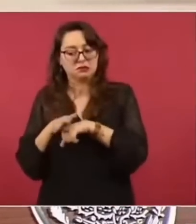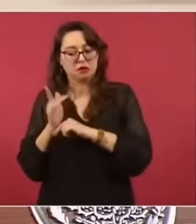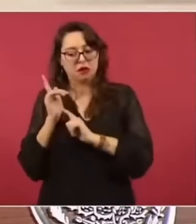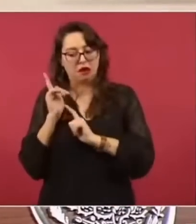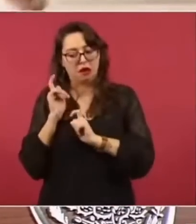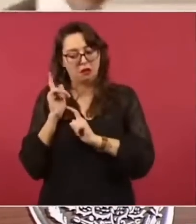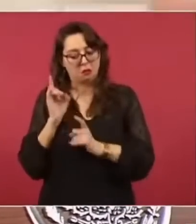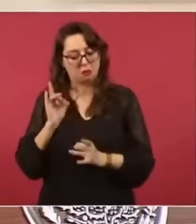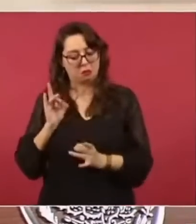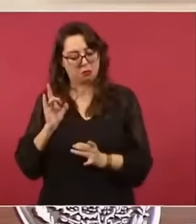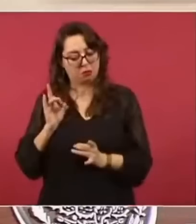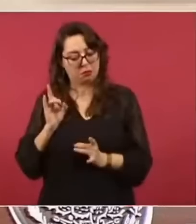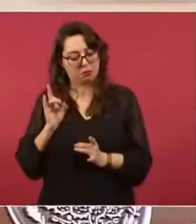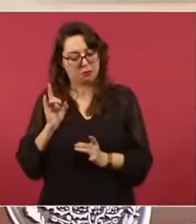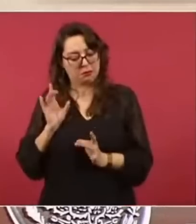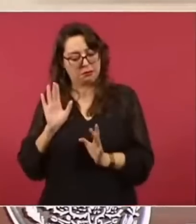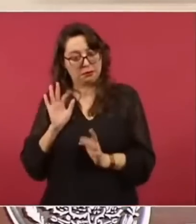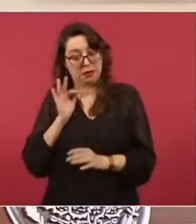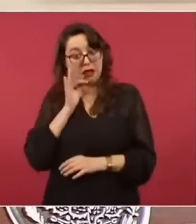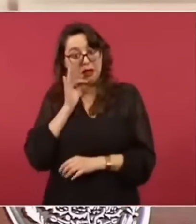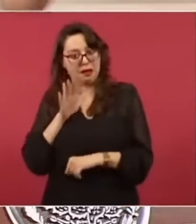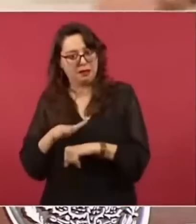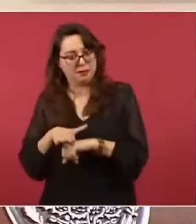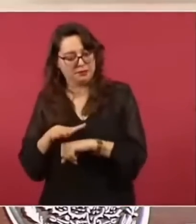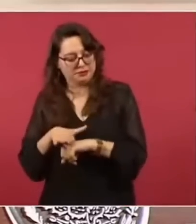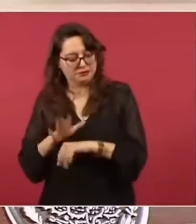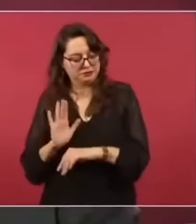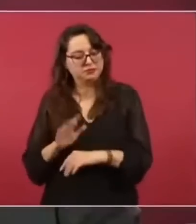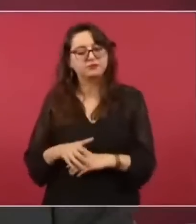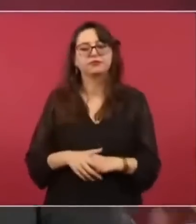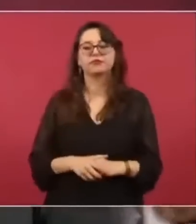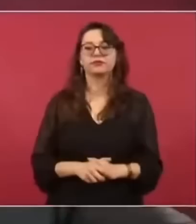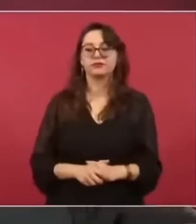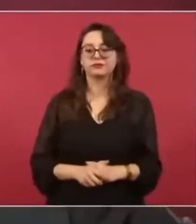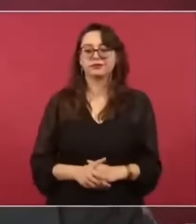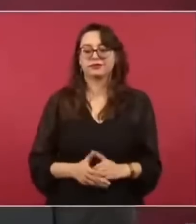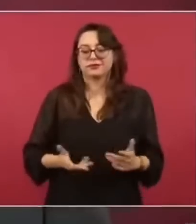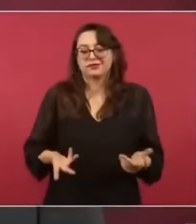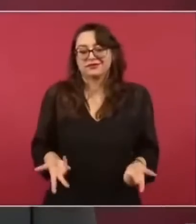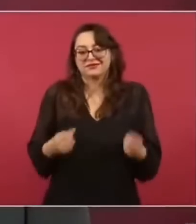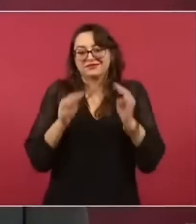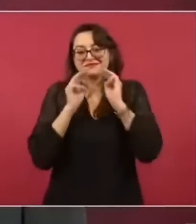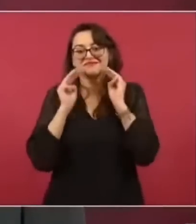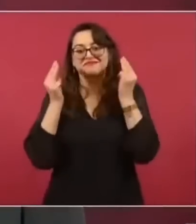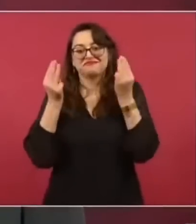las autoridades por la delincuencia.